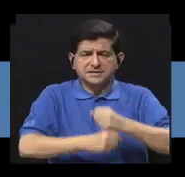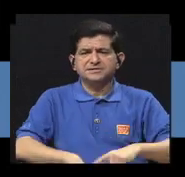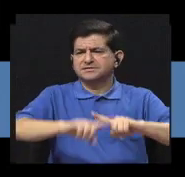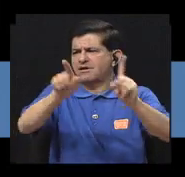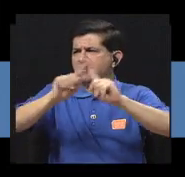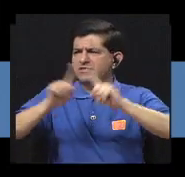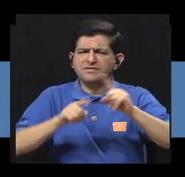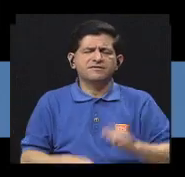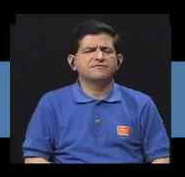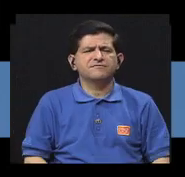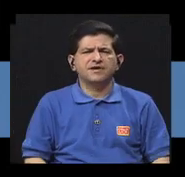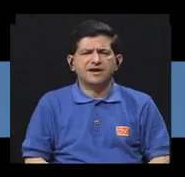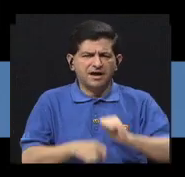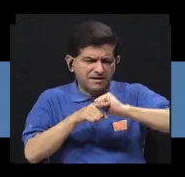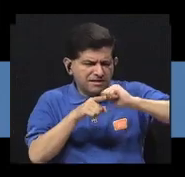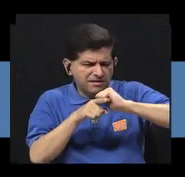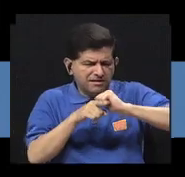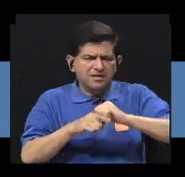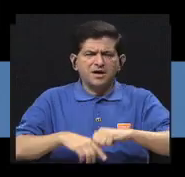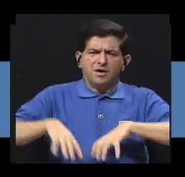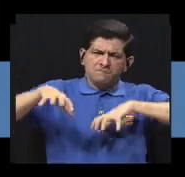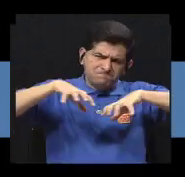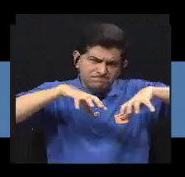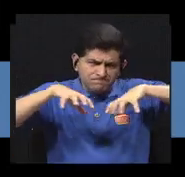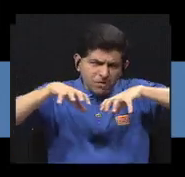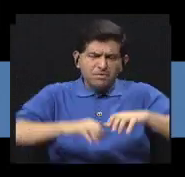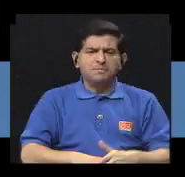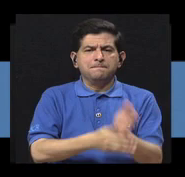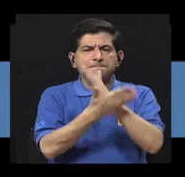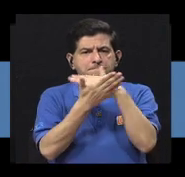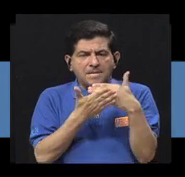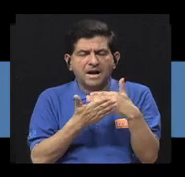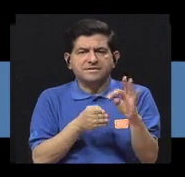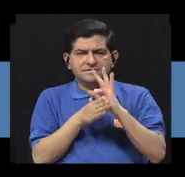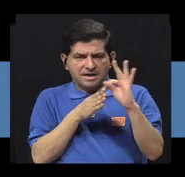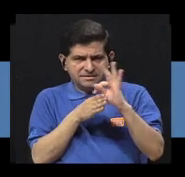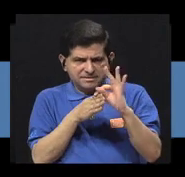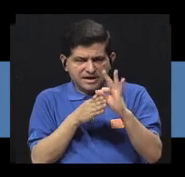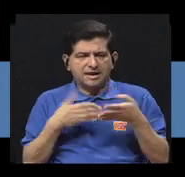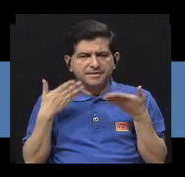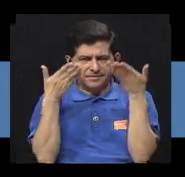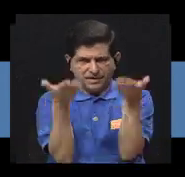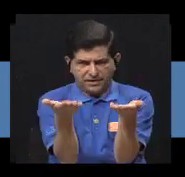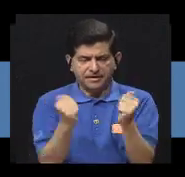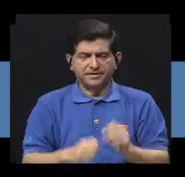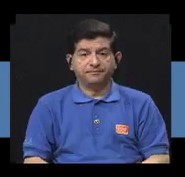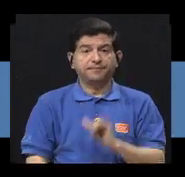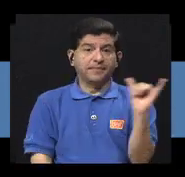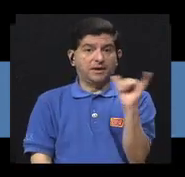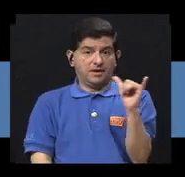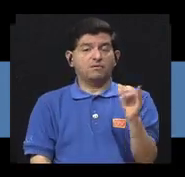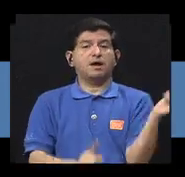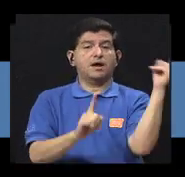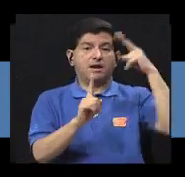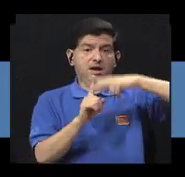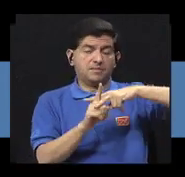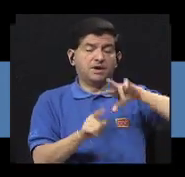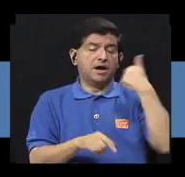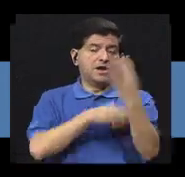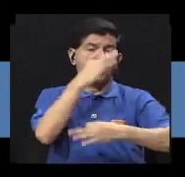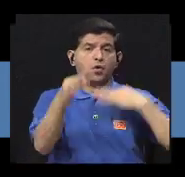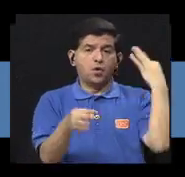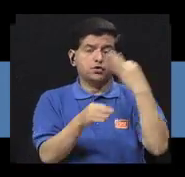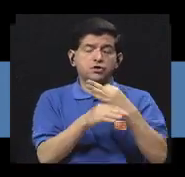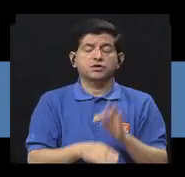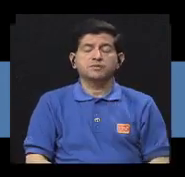muchos ejercicios, muchas manipulaciones como parte de las terapias que realizamos. También aplicamos otro